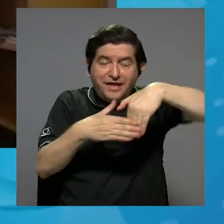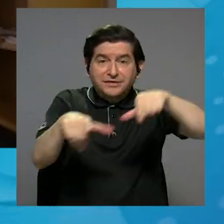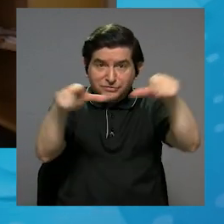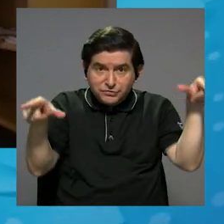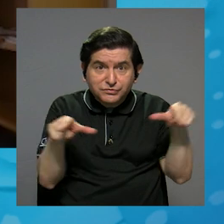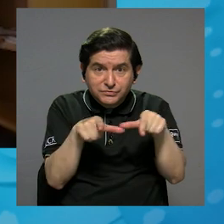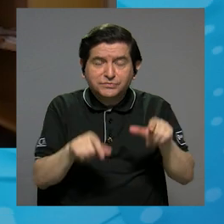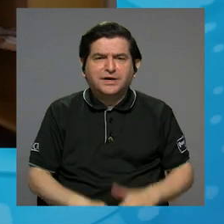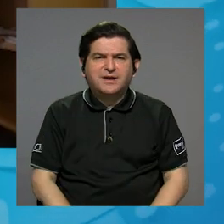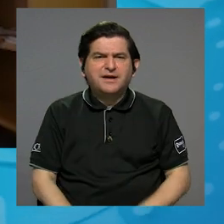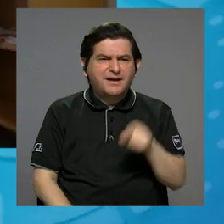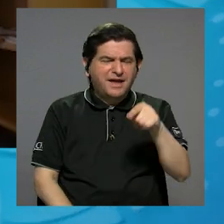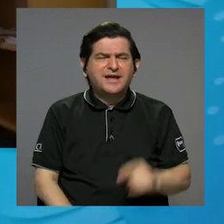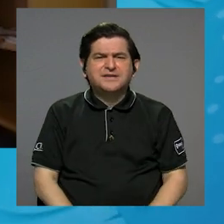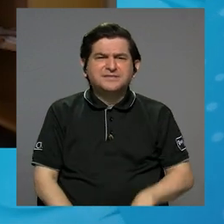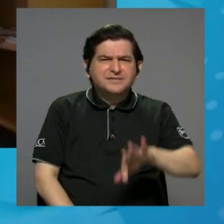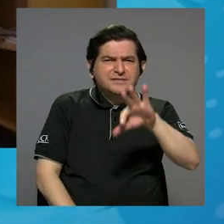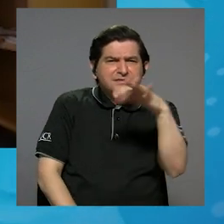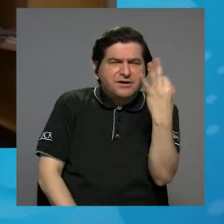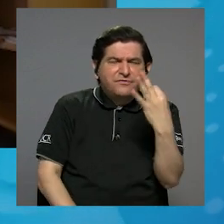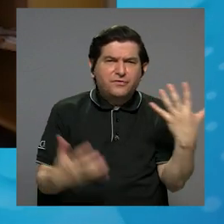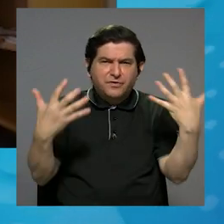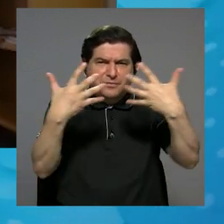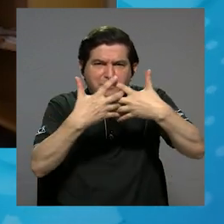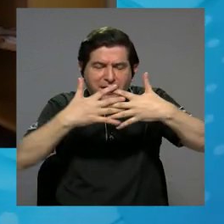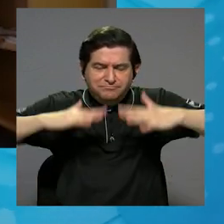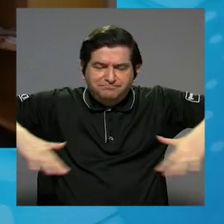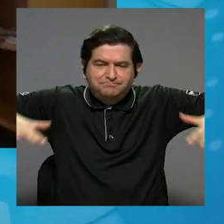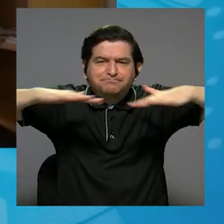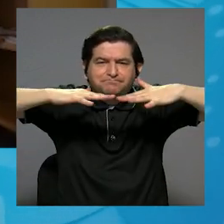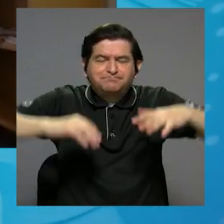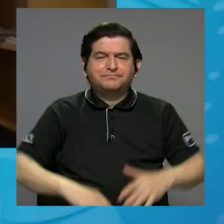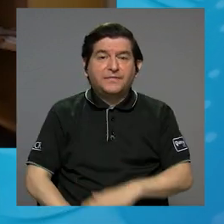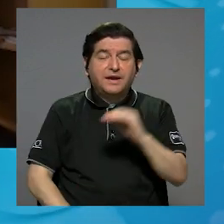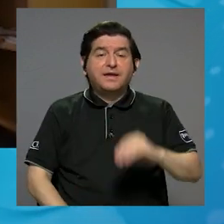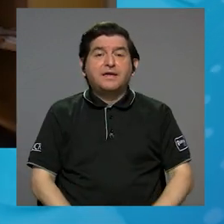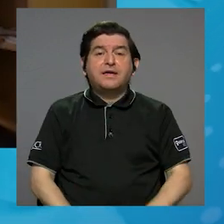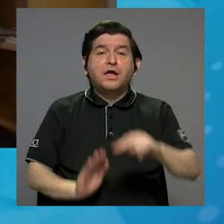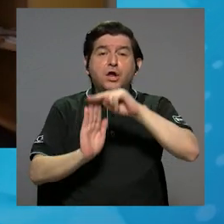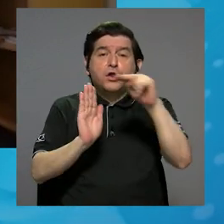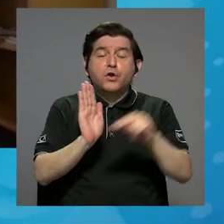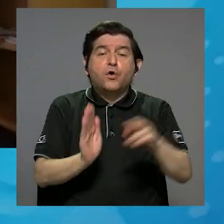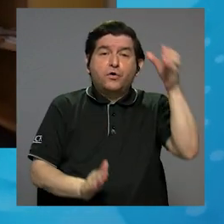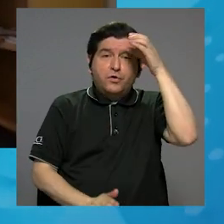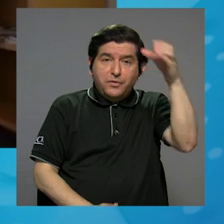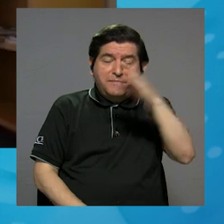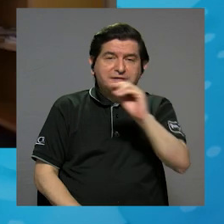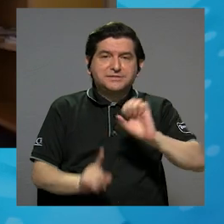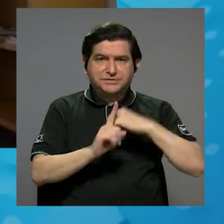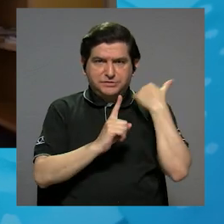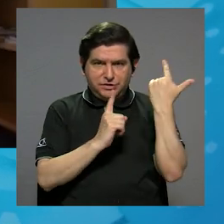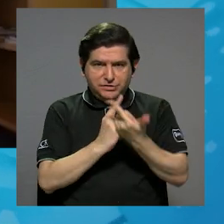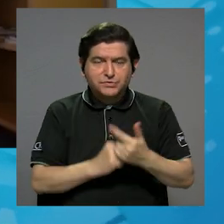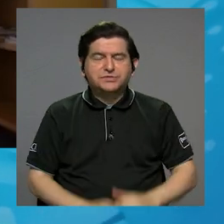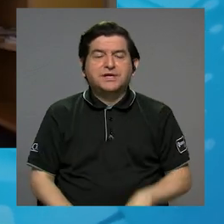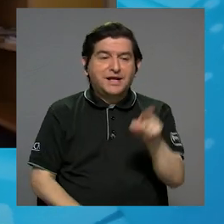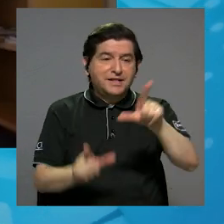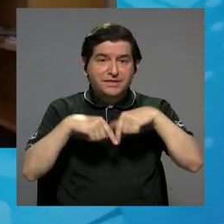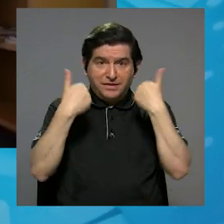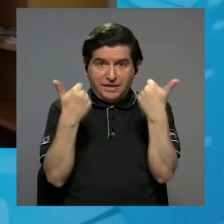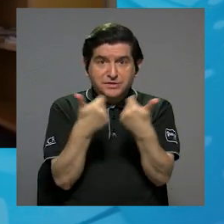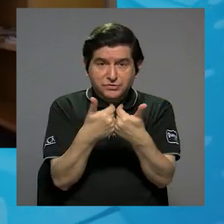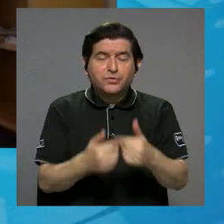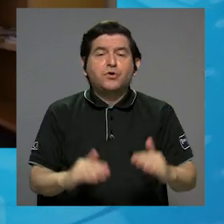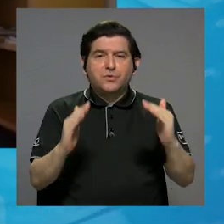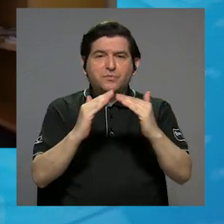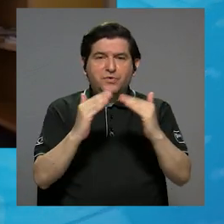y cómo esta configuración se adapta al espacio y a las normas culturales y sociales de este grupo